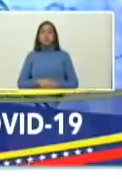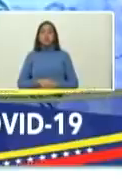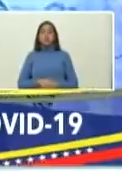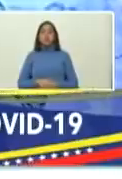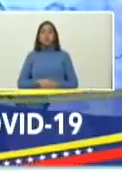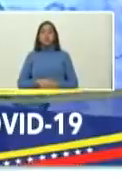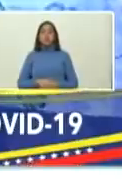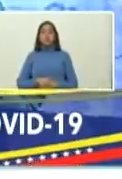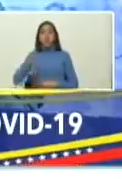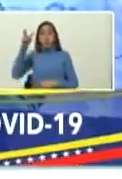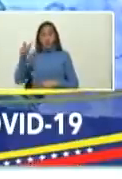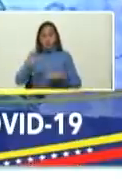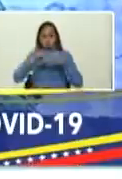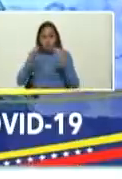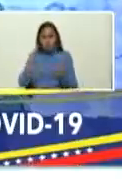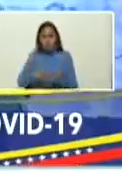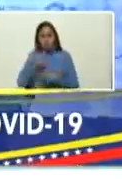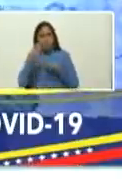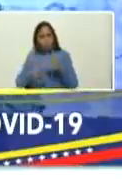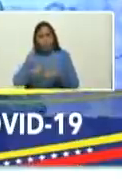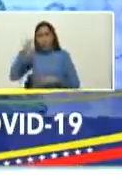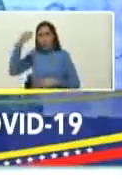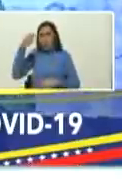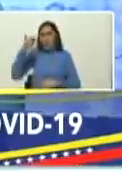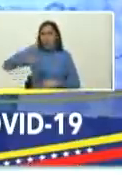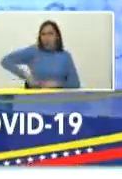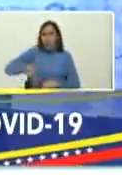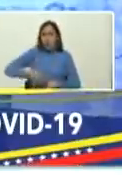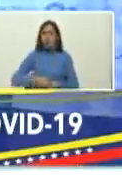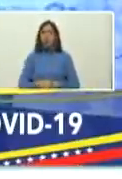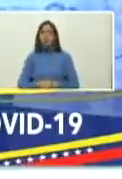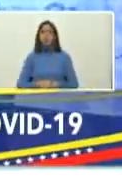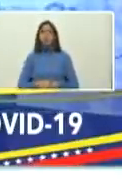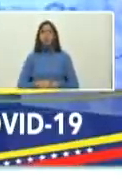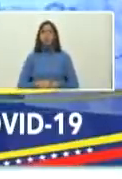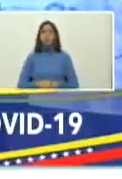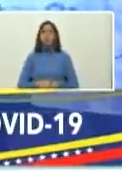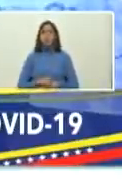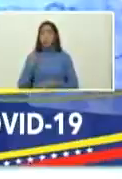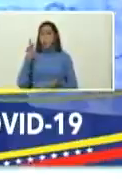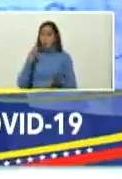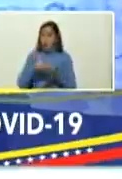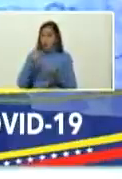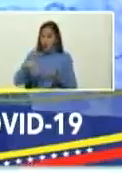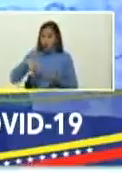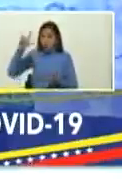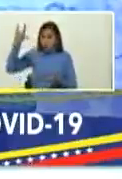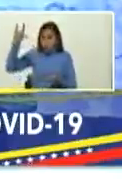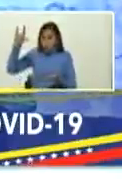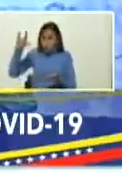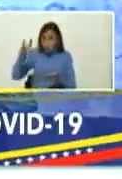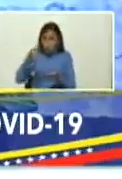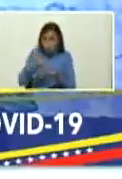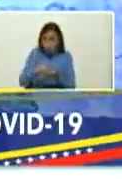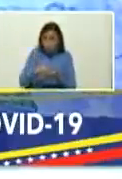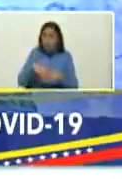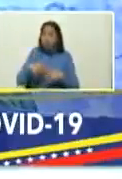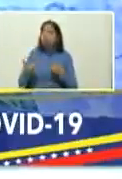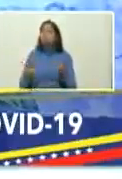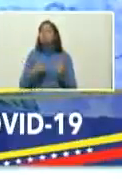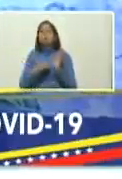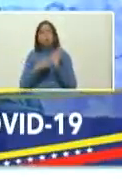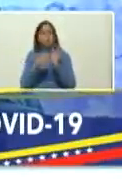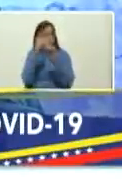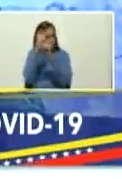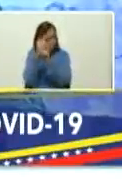fabricantes mundiales de medicina más importante cuando la tengamos en la mano que el avión haya aterrizado la mostraremos